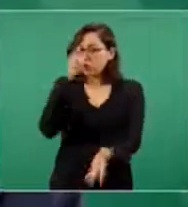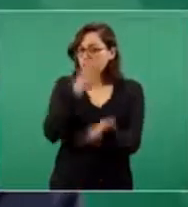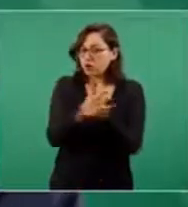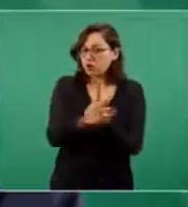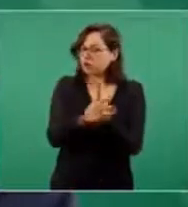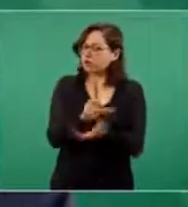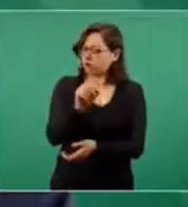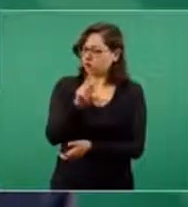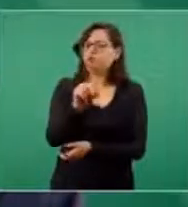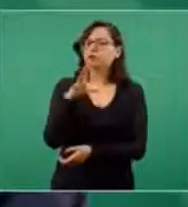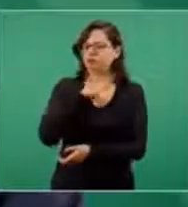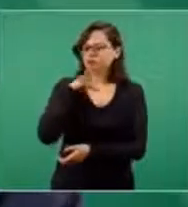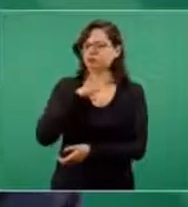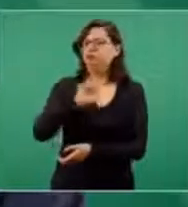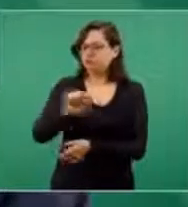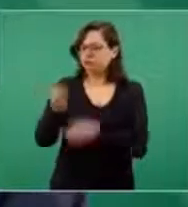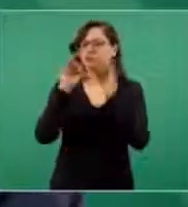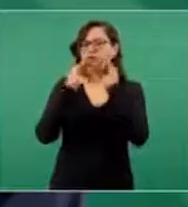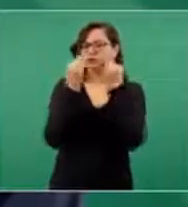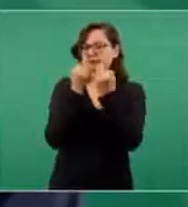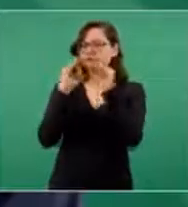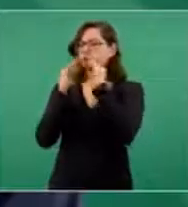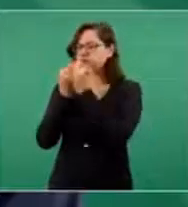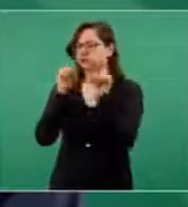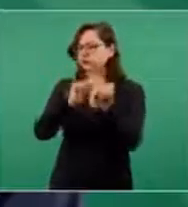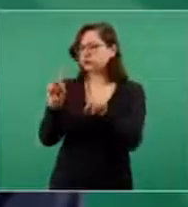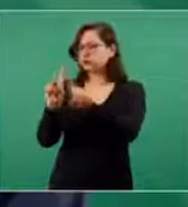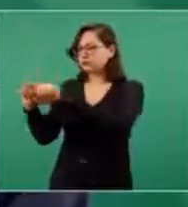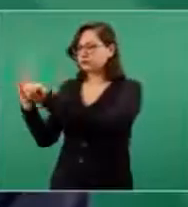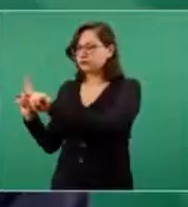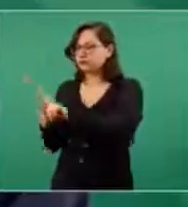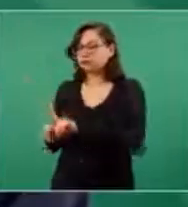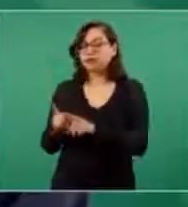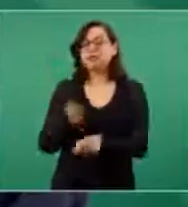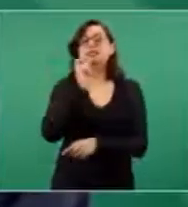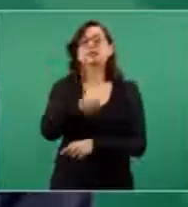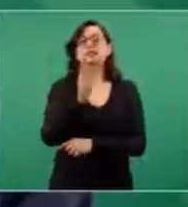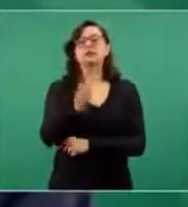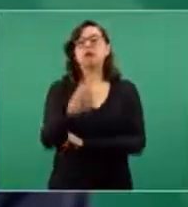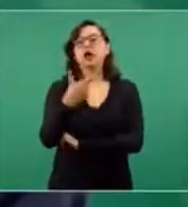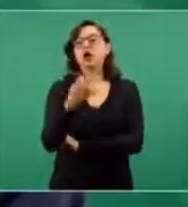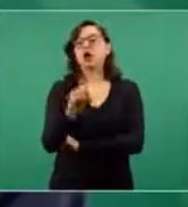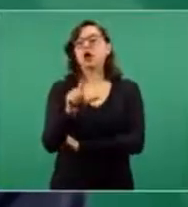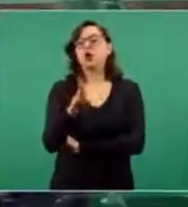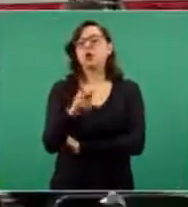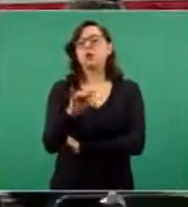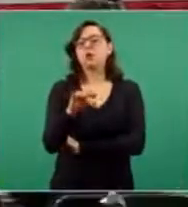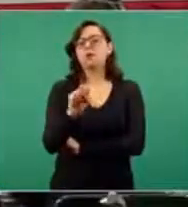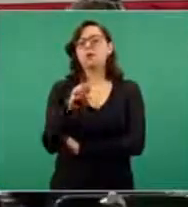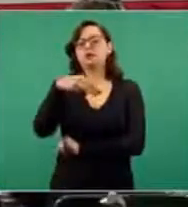El golpismo es un movimiento que se va gestando, que puede consumarlo